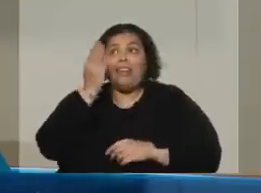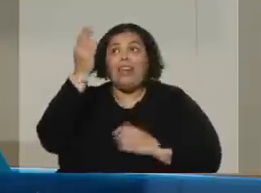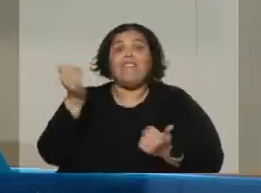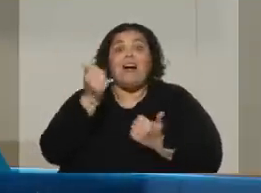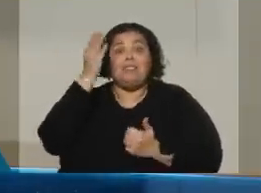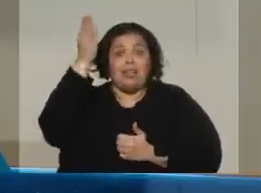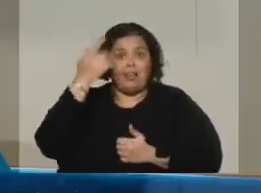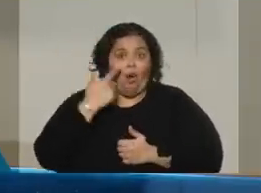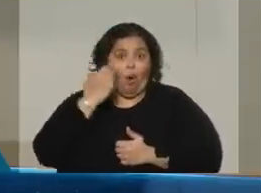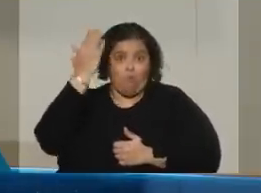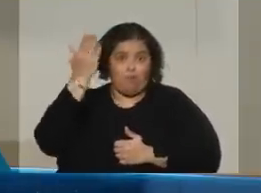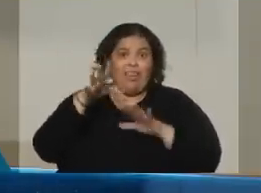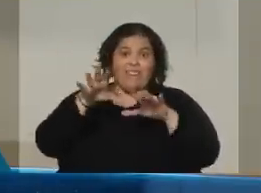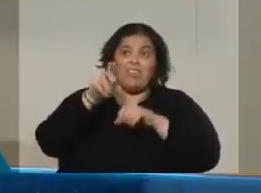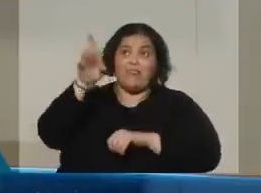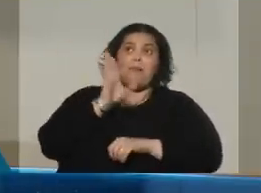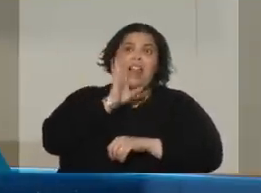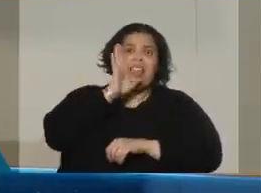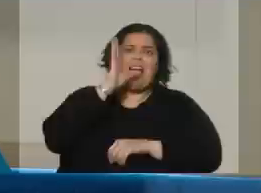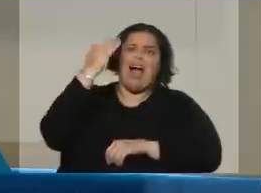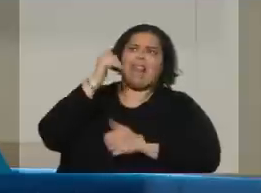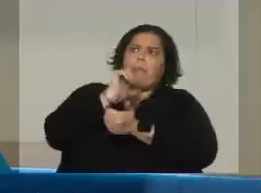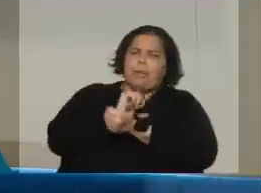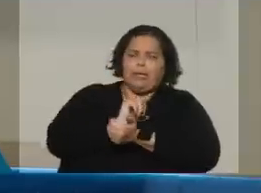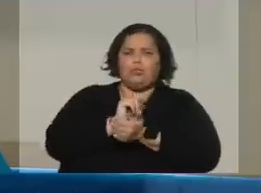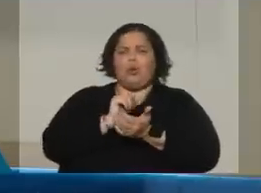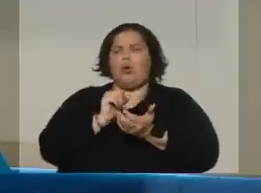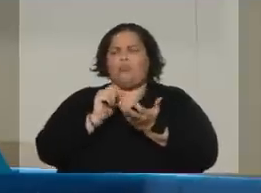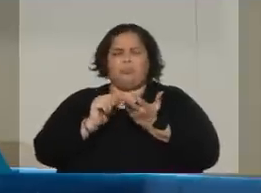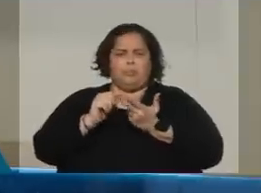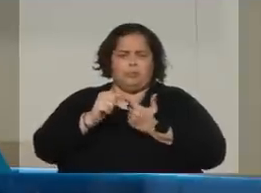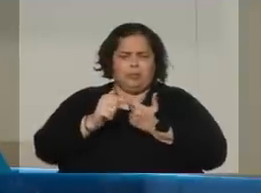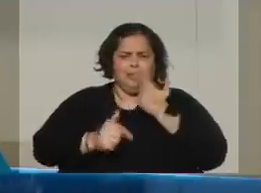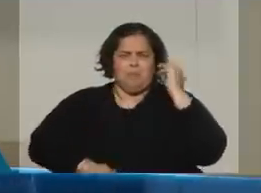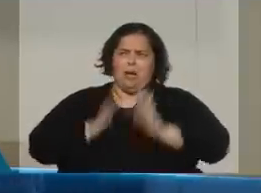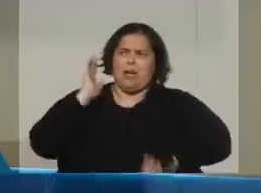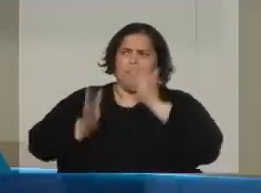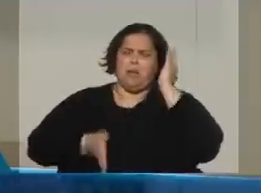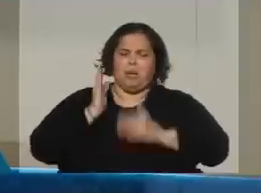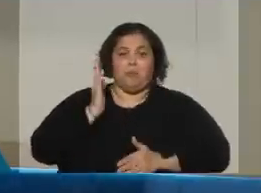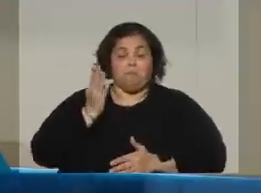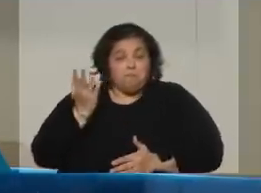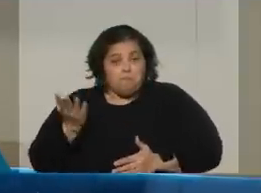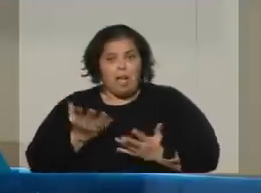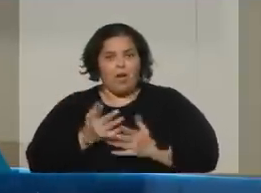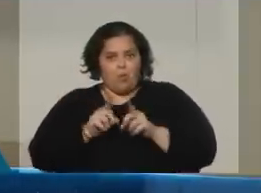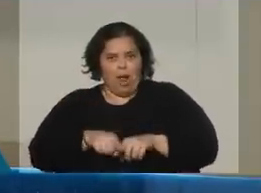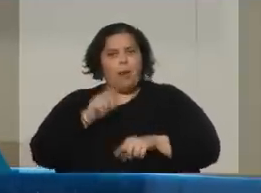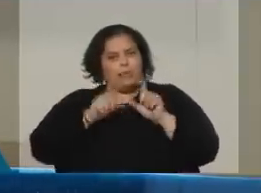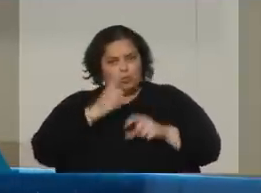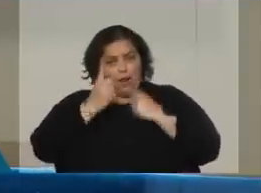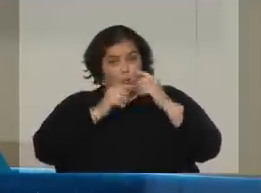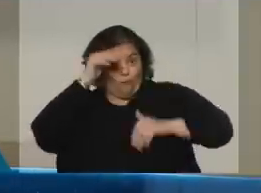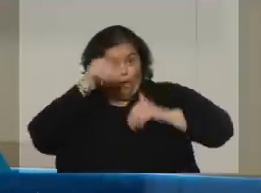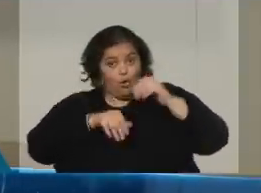está en el exilio, estuvo preso, fue muy castigado por todos los sectores. Y además, un dato adicional, en